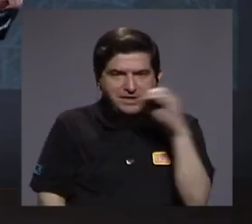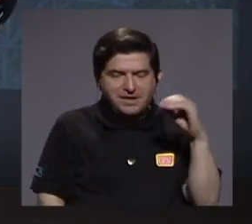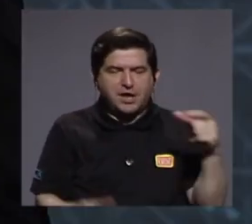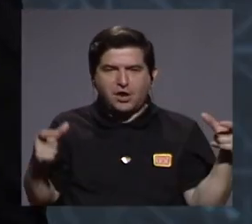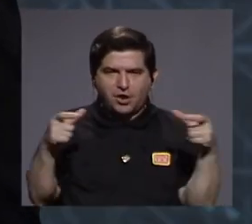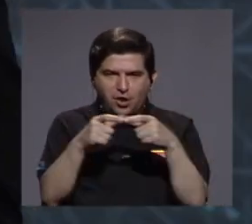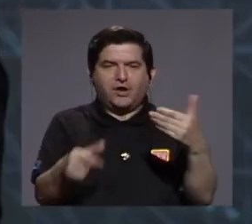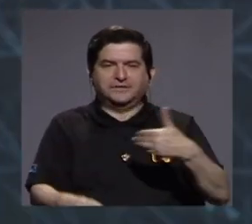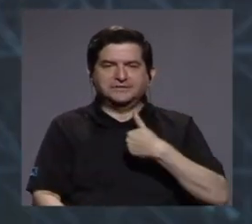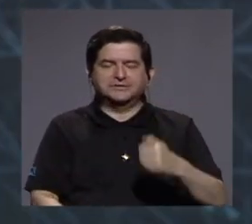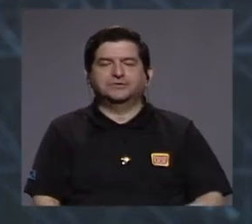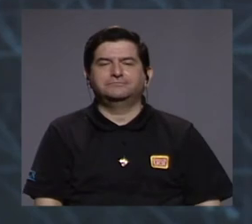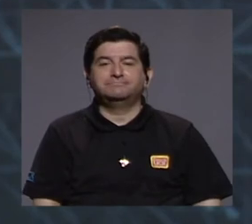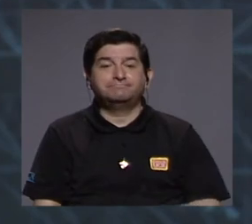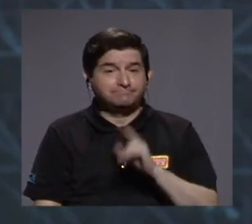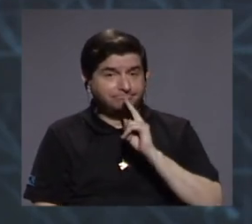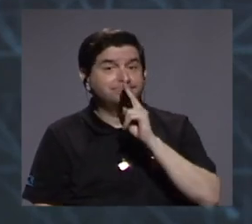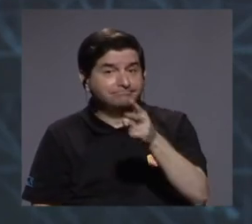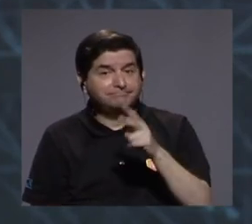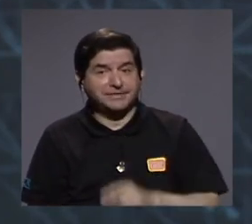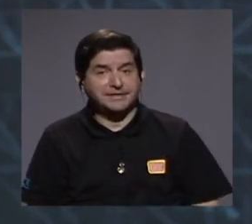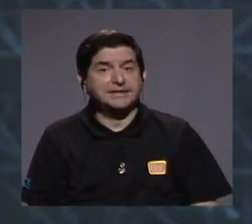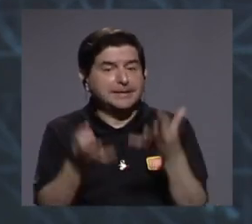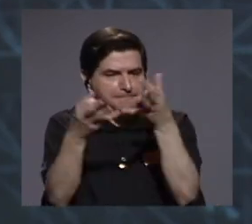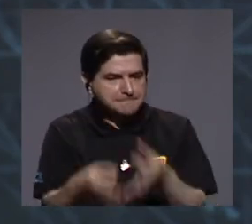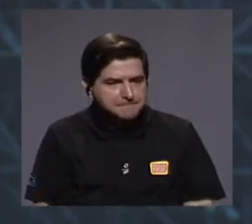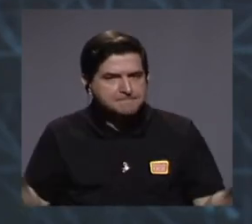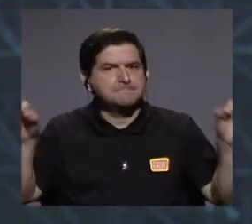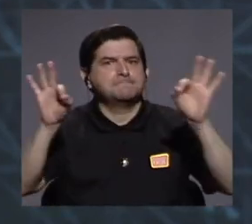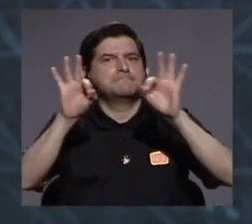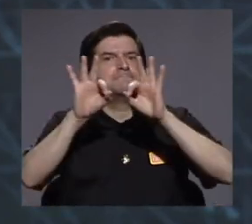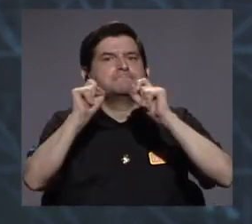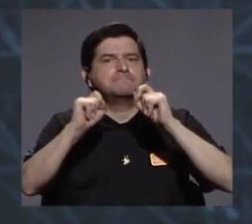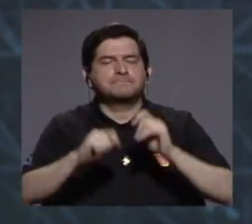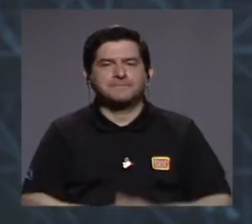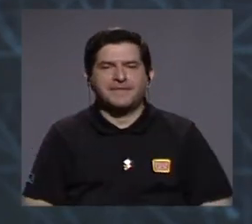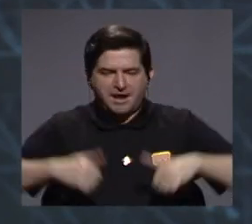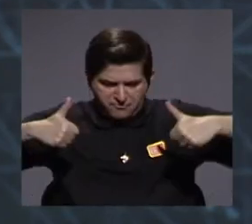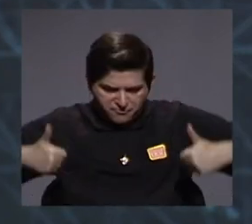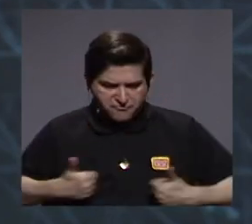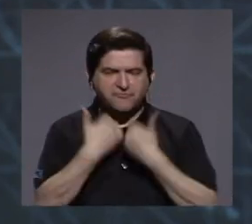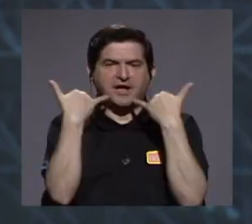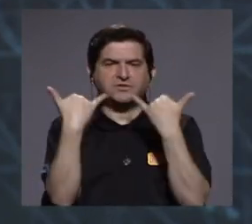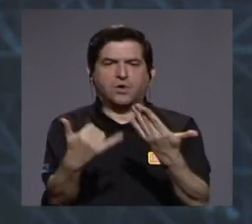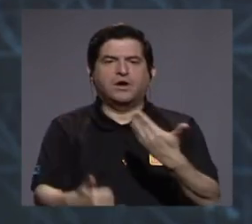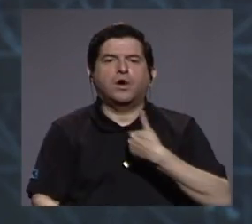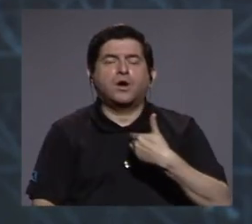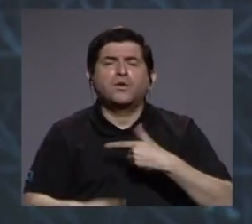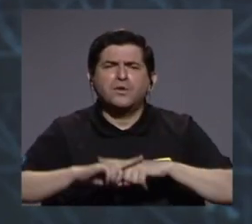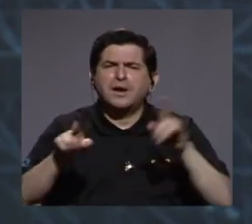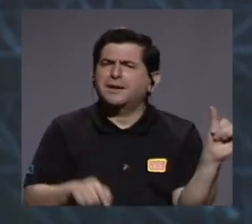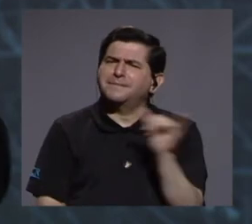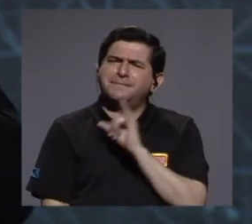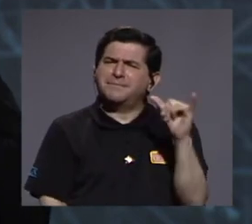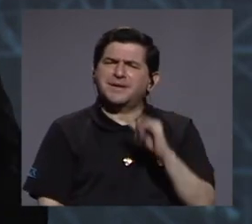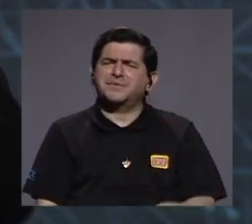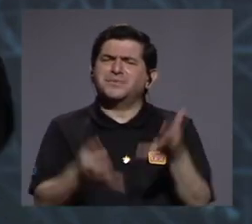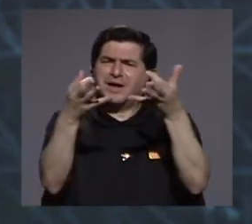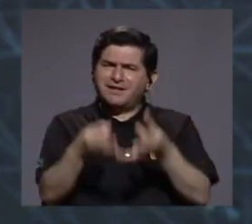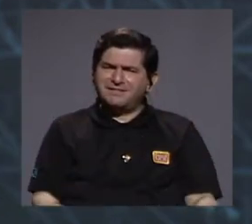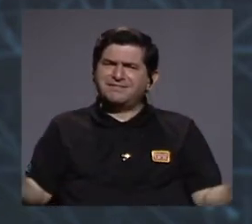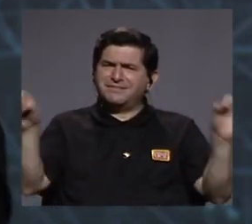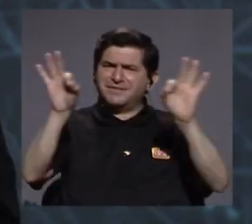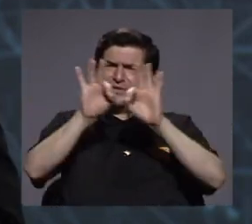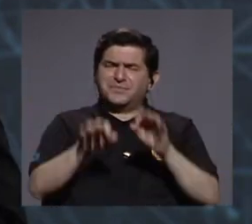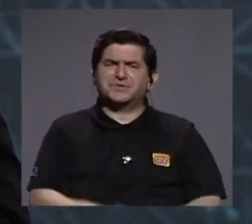conectada. Ciertamente es importante el reto que tenemos al frente, pero también ha sido importante